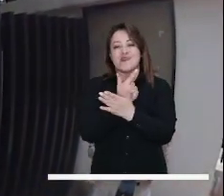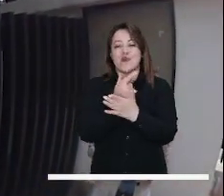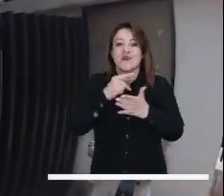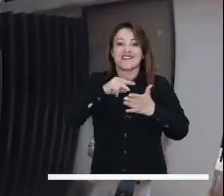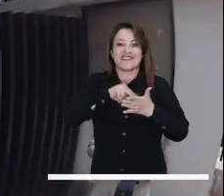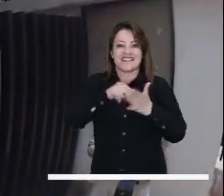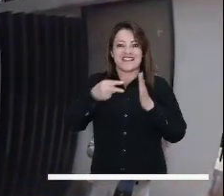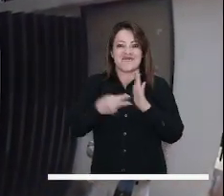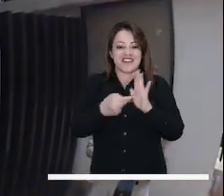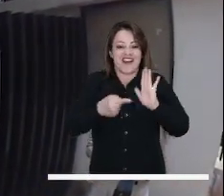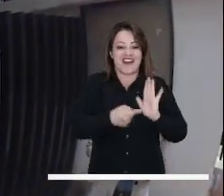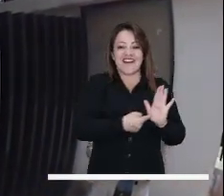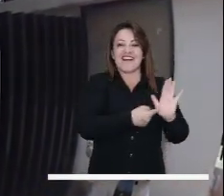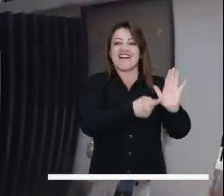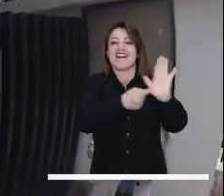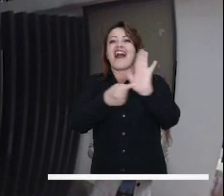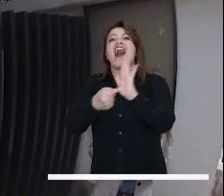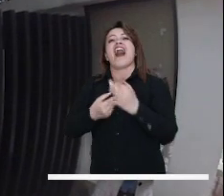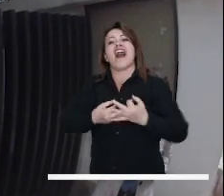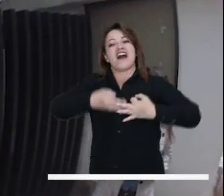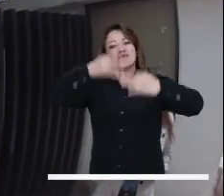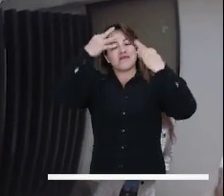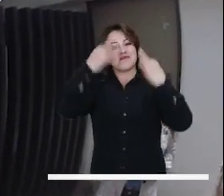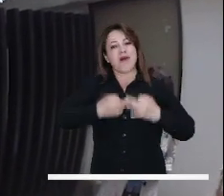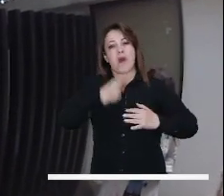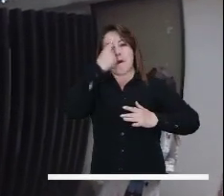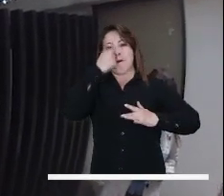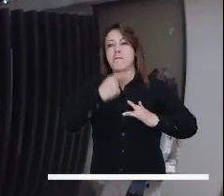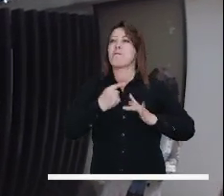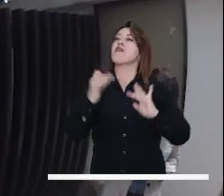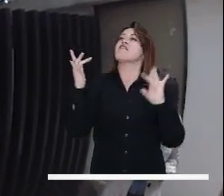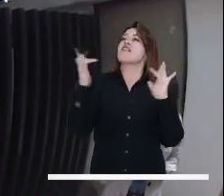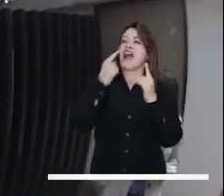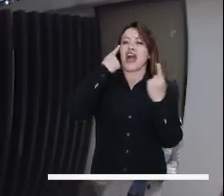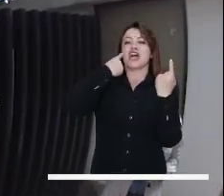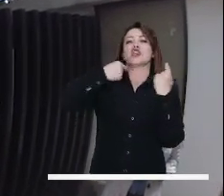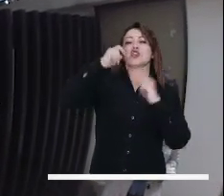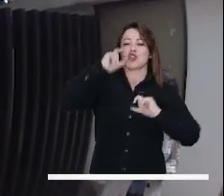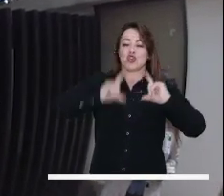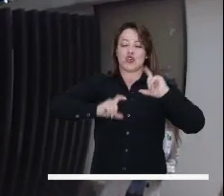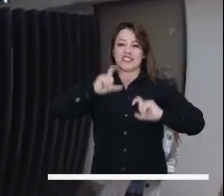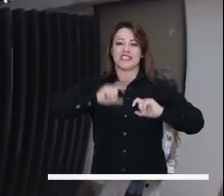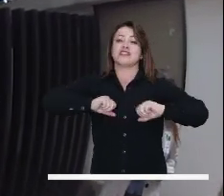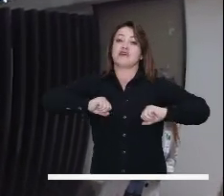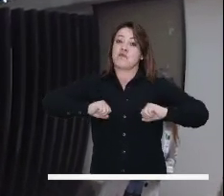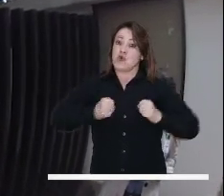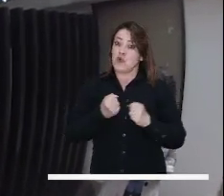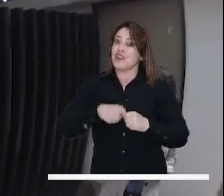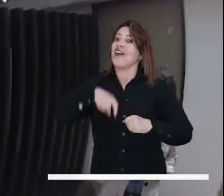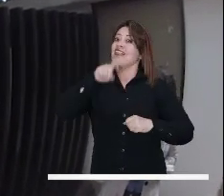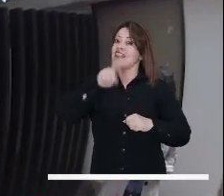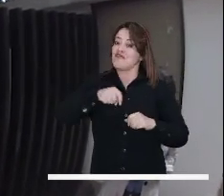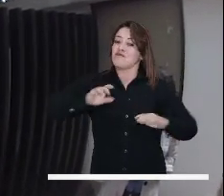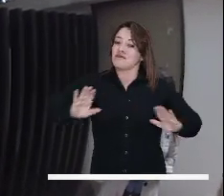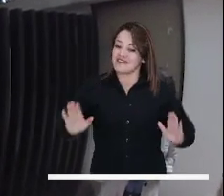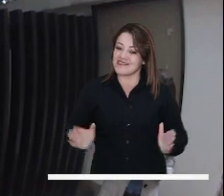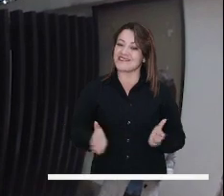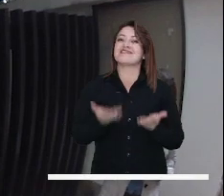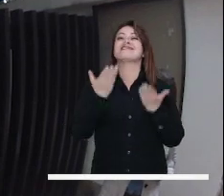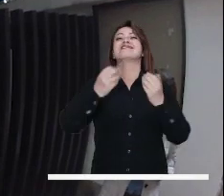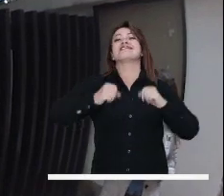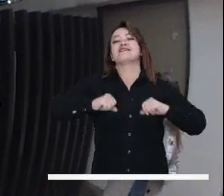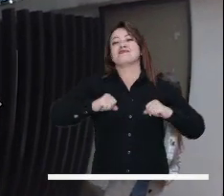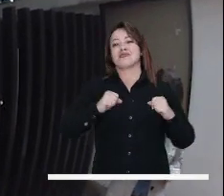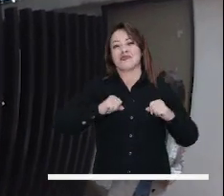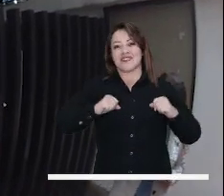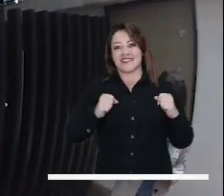simplemente va caracterizando cuál es el perfil turístico de la ciudad de Bogotá. Vamos a recuperar